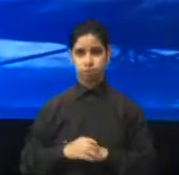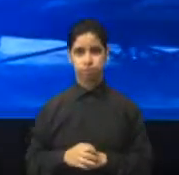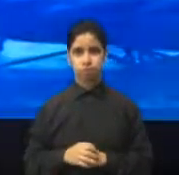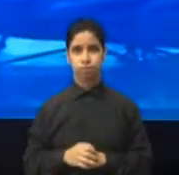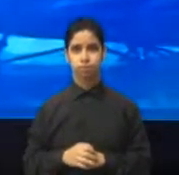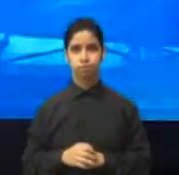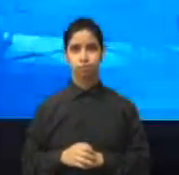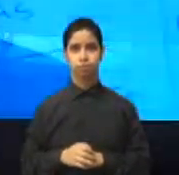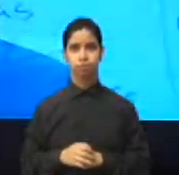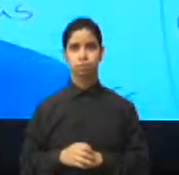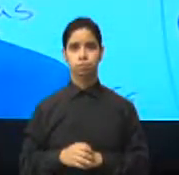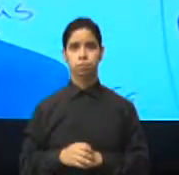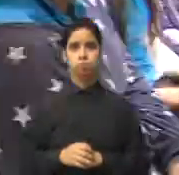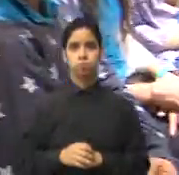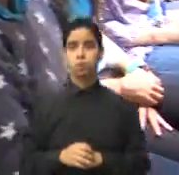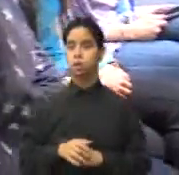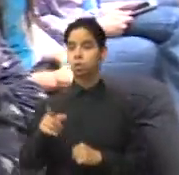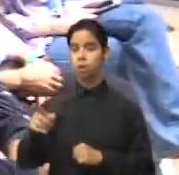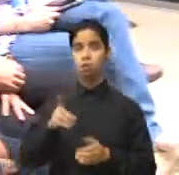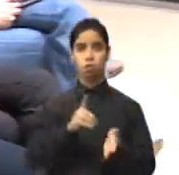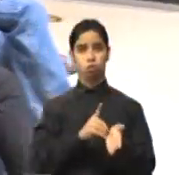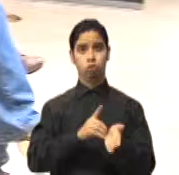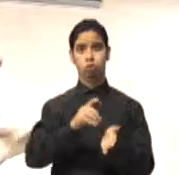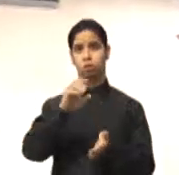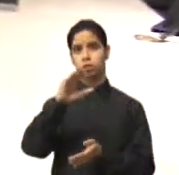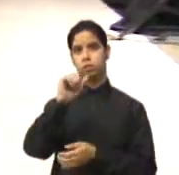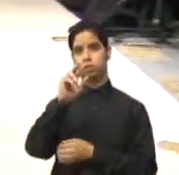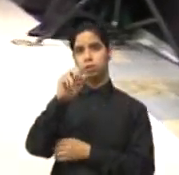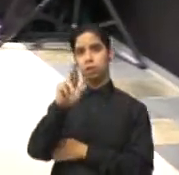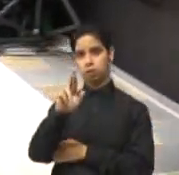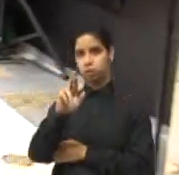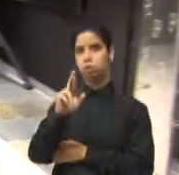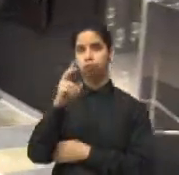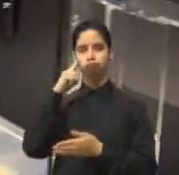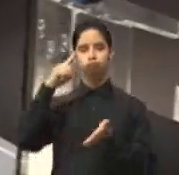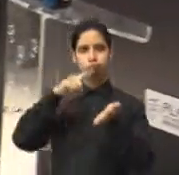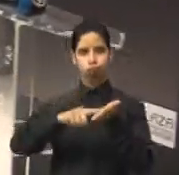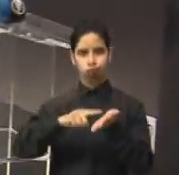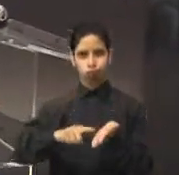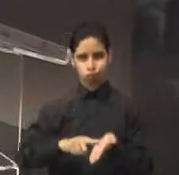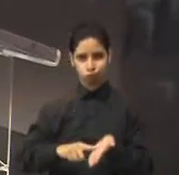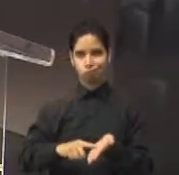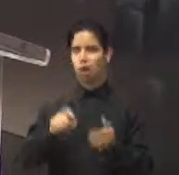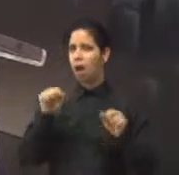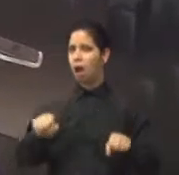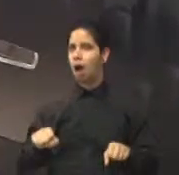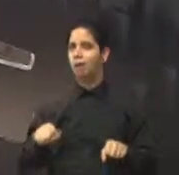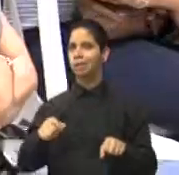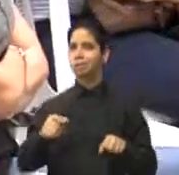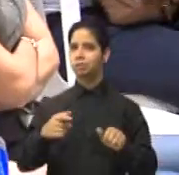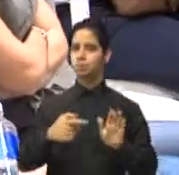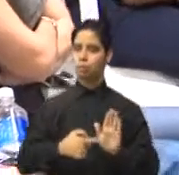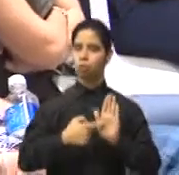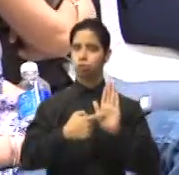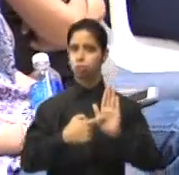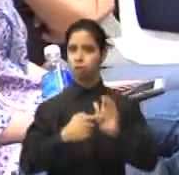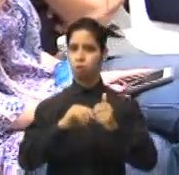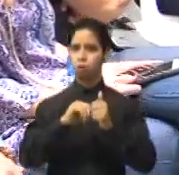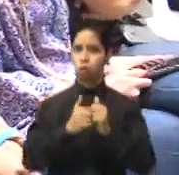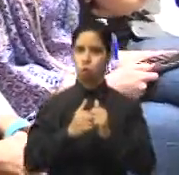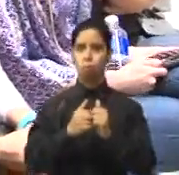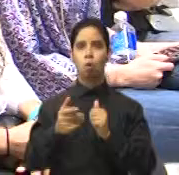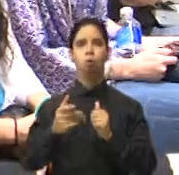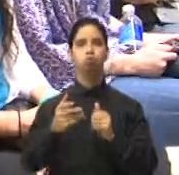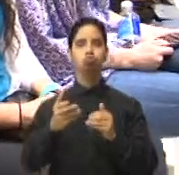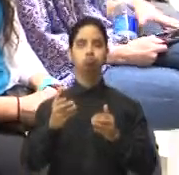dos estudios que ha realizado el doctor César Rey con la Fundación, se ha visibilizado cómo se refleja la trata en la isla y